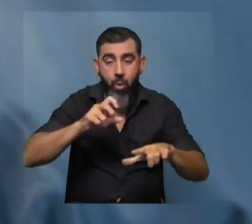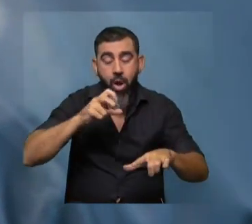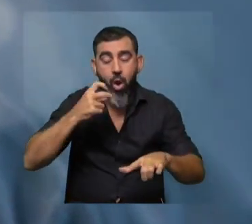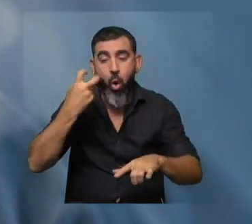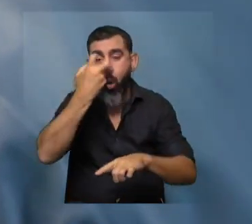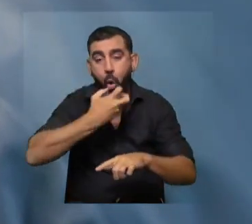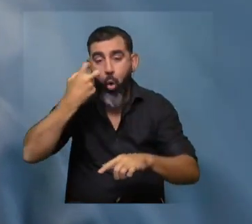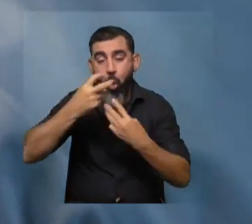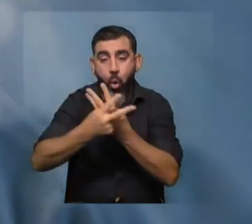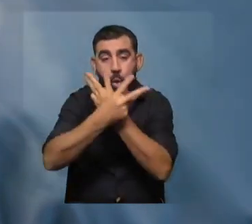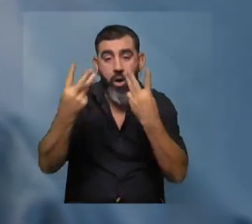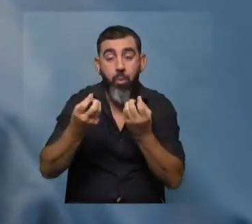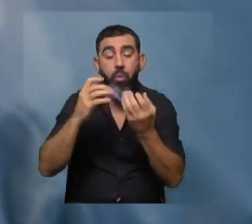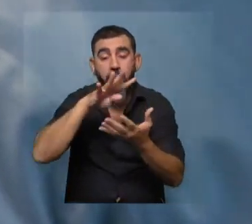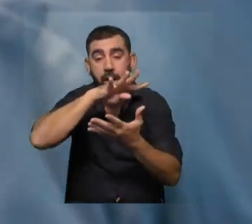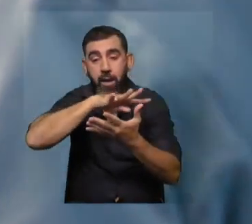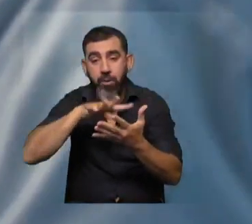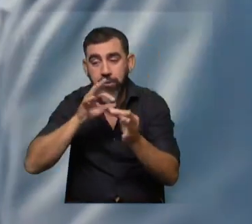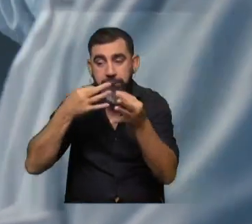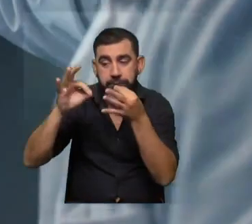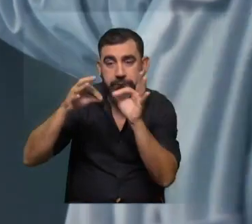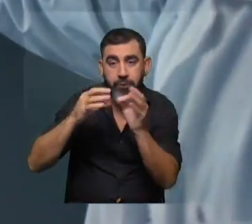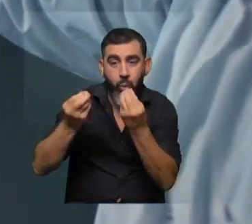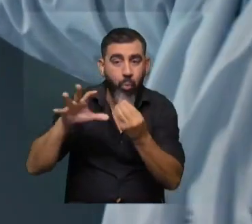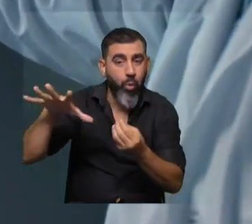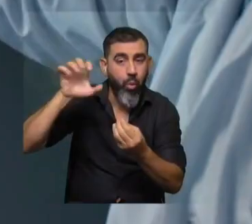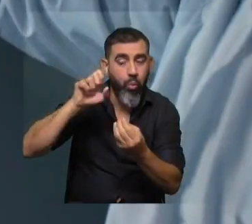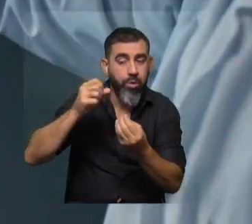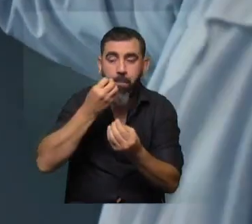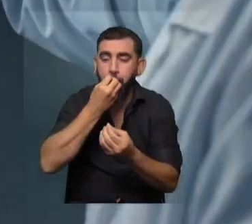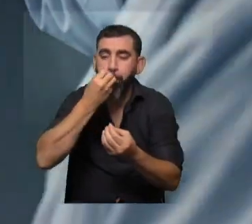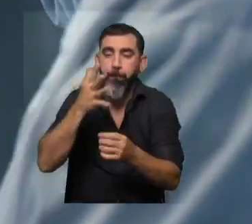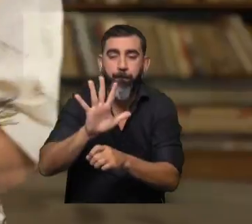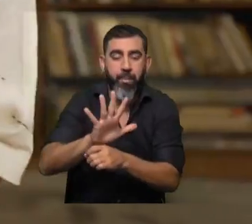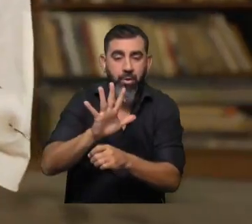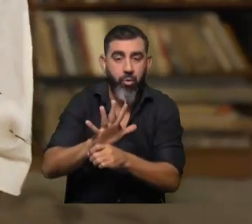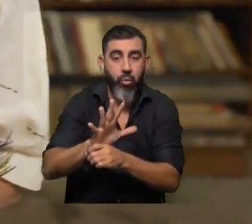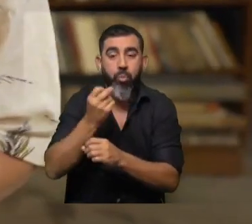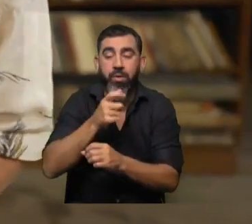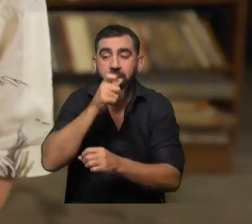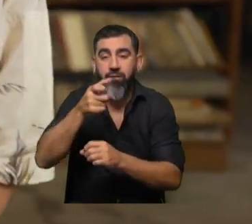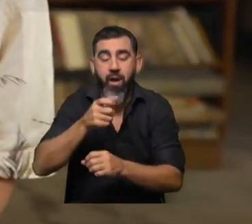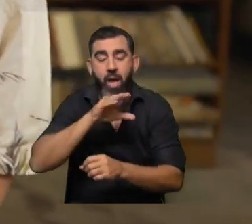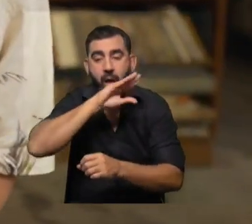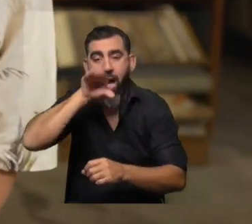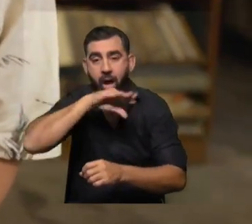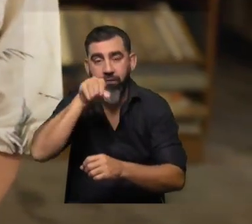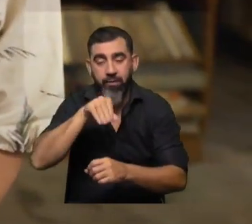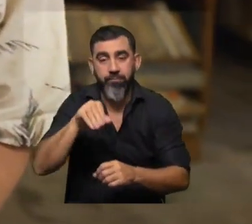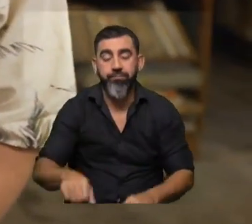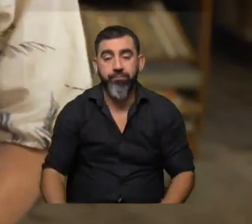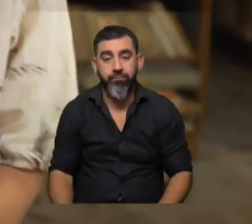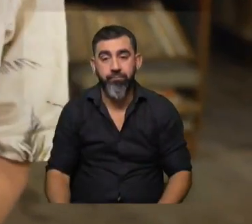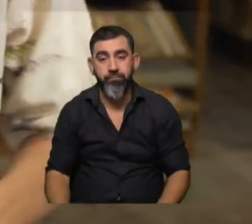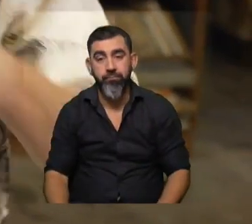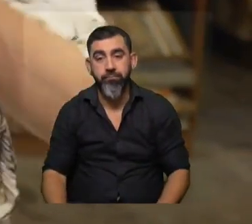porque la lectura de alguna manera refina cómo escuchás, como si escucharas mejor, porque la lectura representa el habla. Y en ese sentido sí